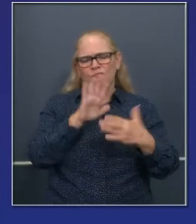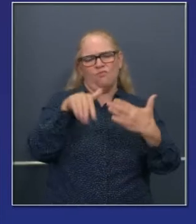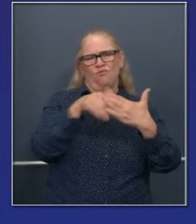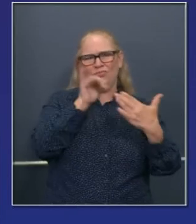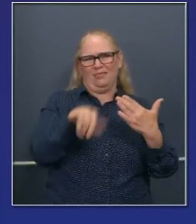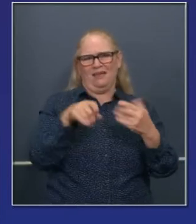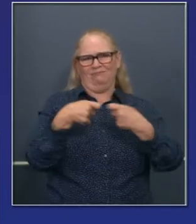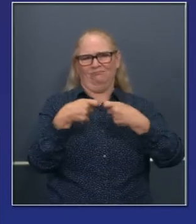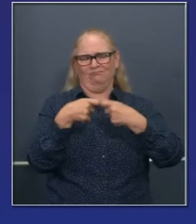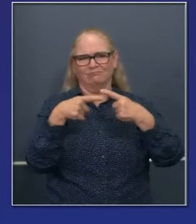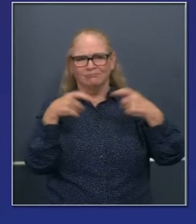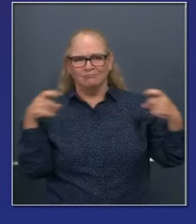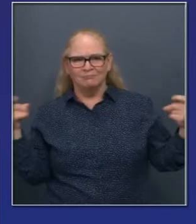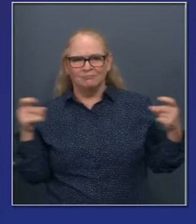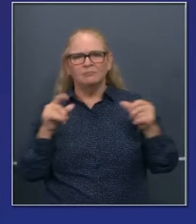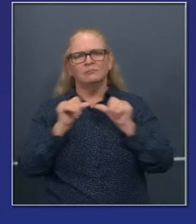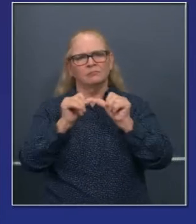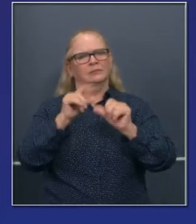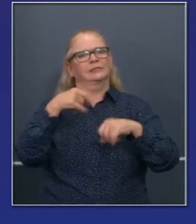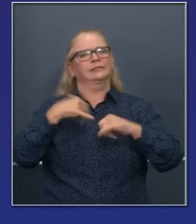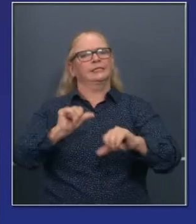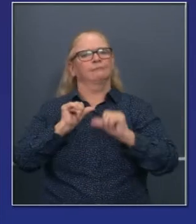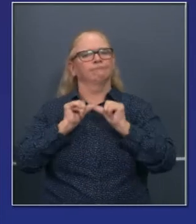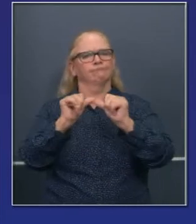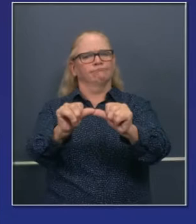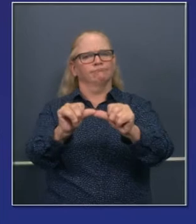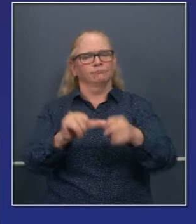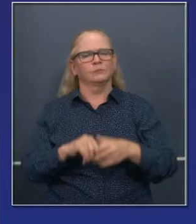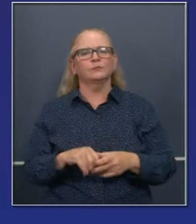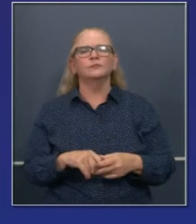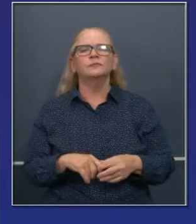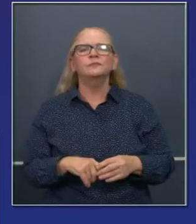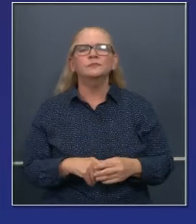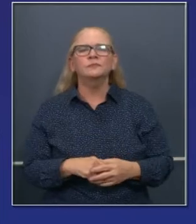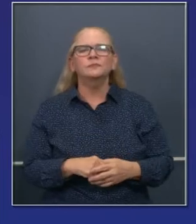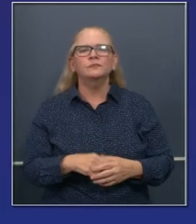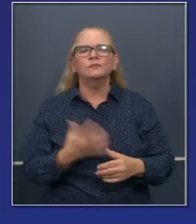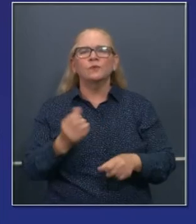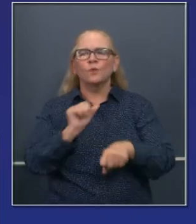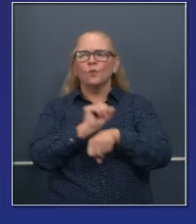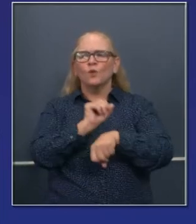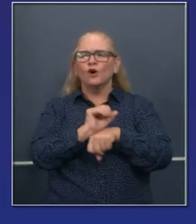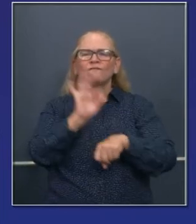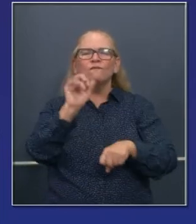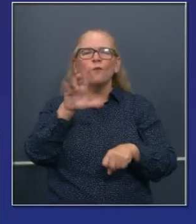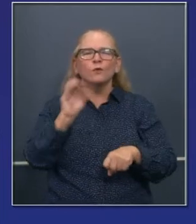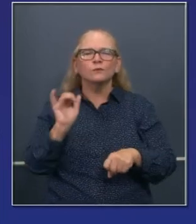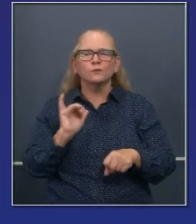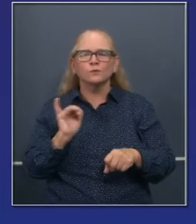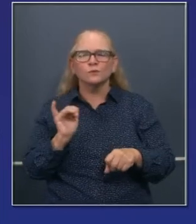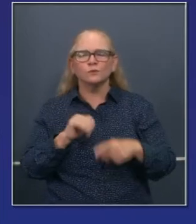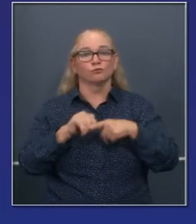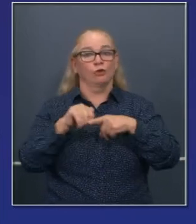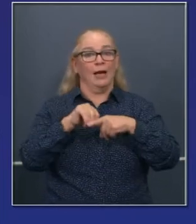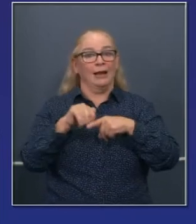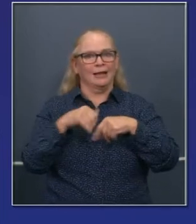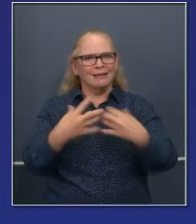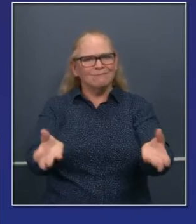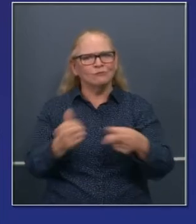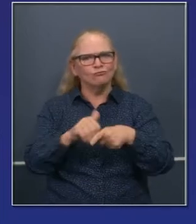muchos puntos en común y podemos acelerar entrenamiento en la fuerza de trabajo. fundamental también. Hemos estado trabajando